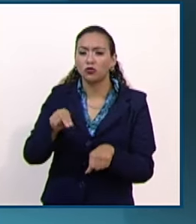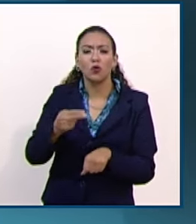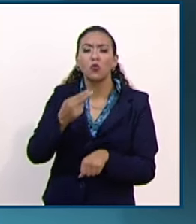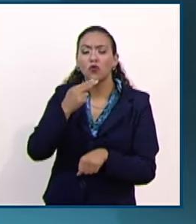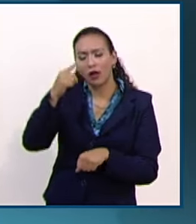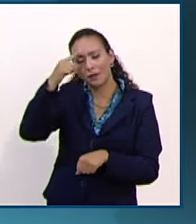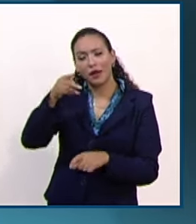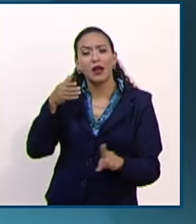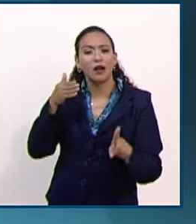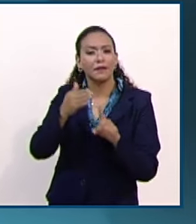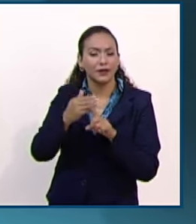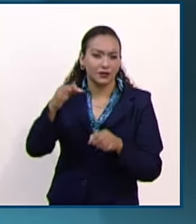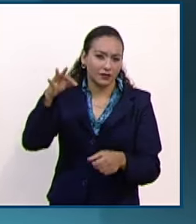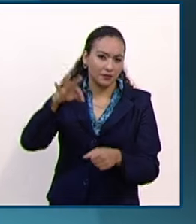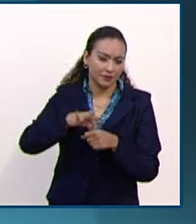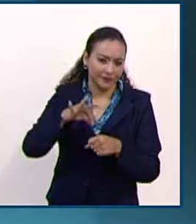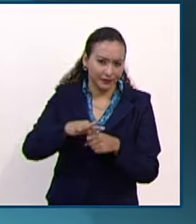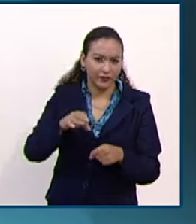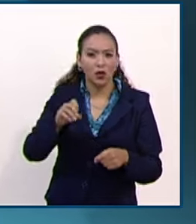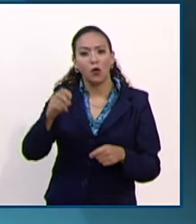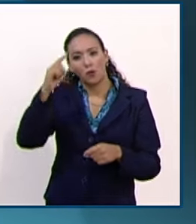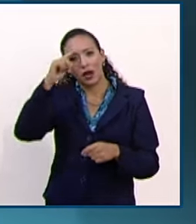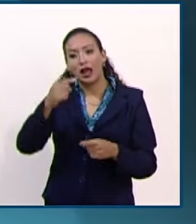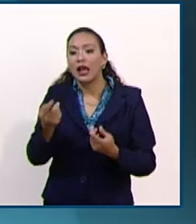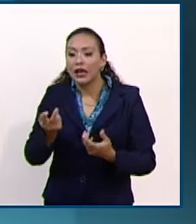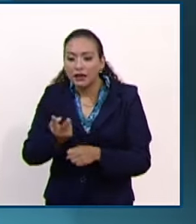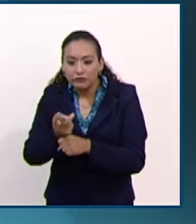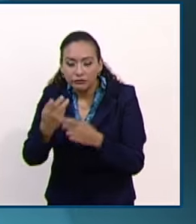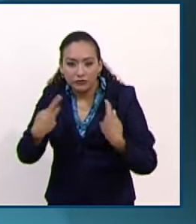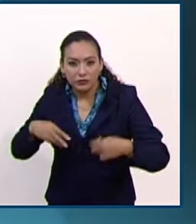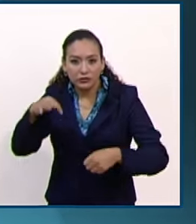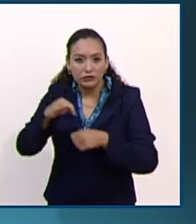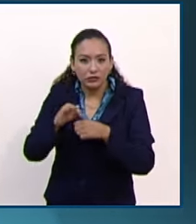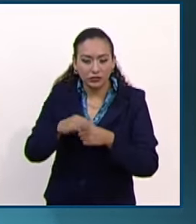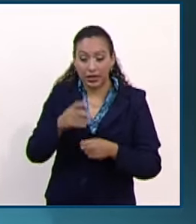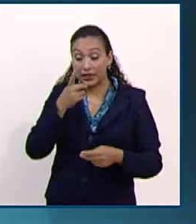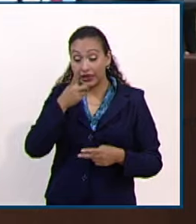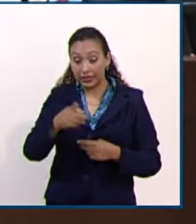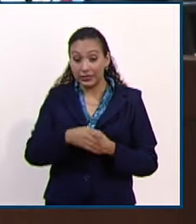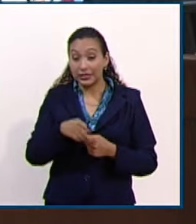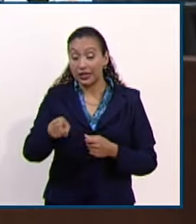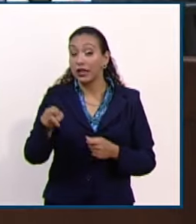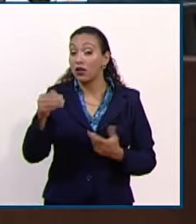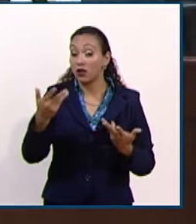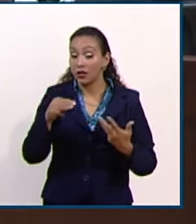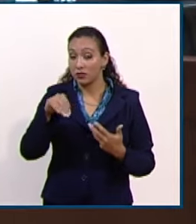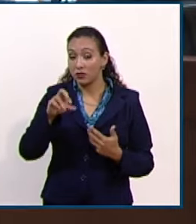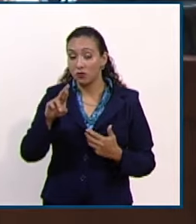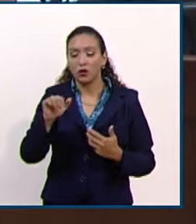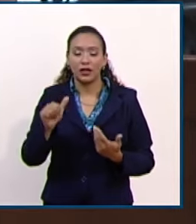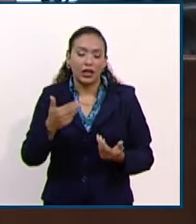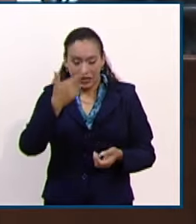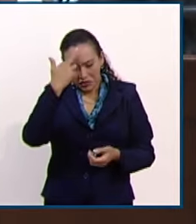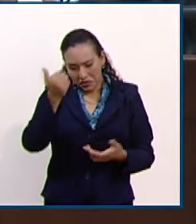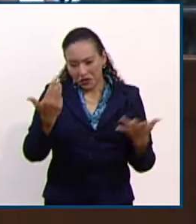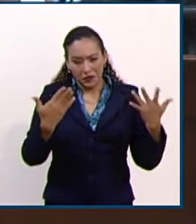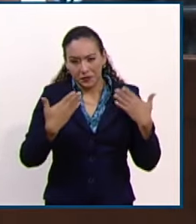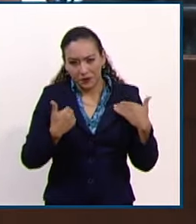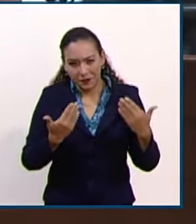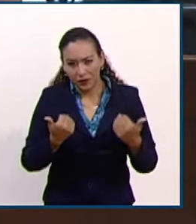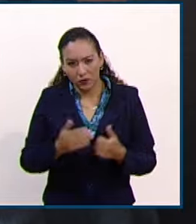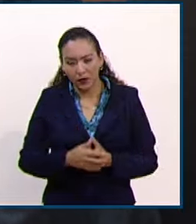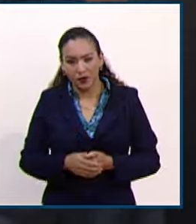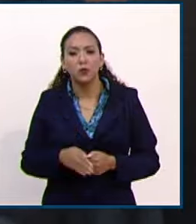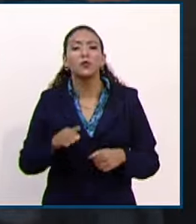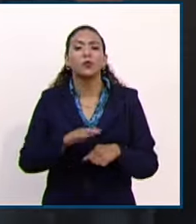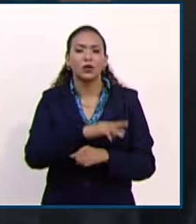electorales ni para coaccionar el voto. Estima que los agravios de Morena son infundados e inoperantes porque la